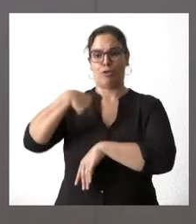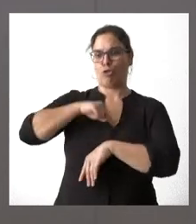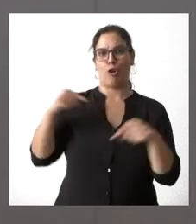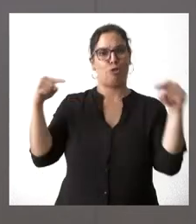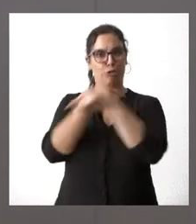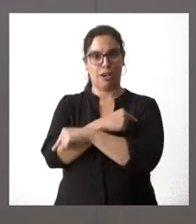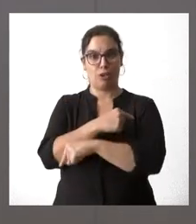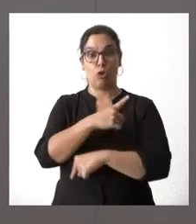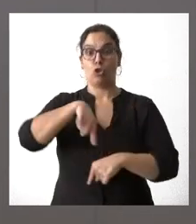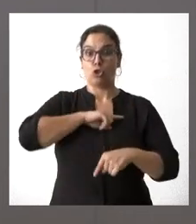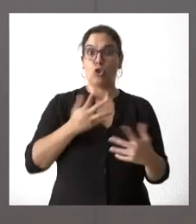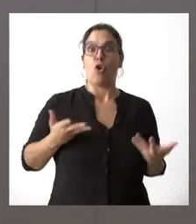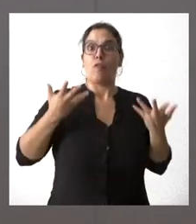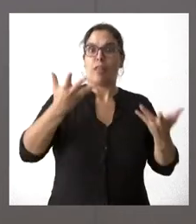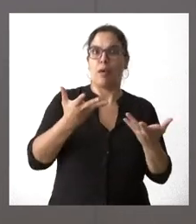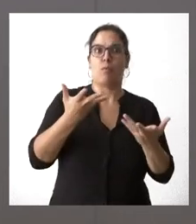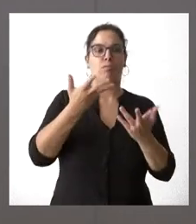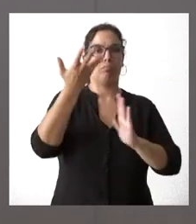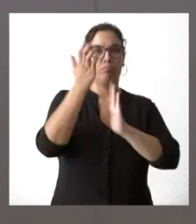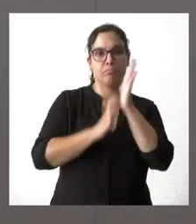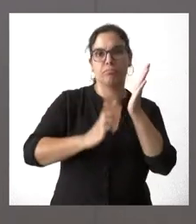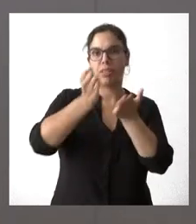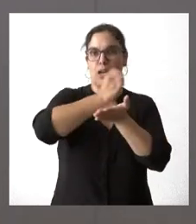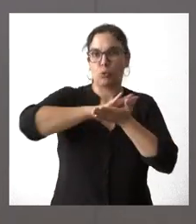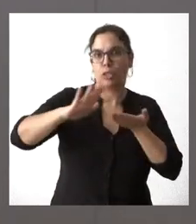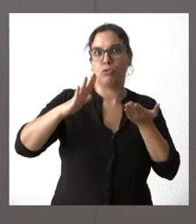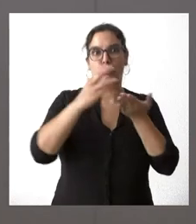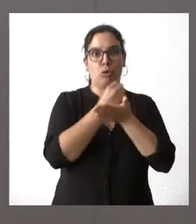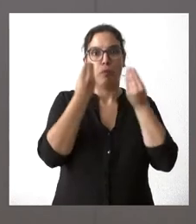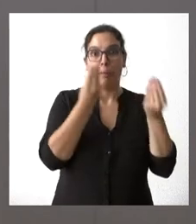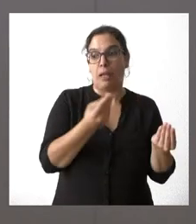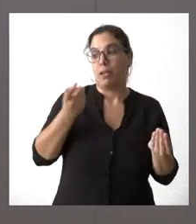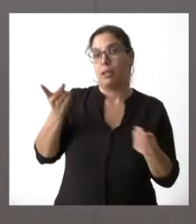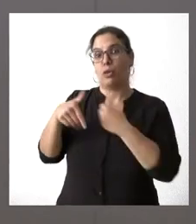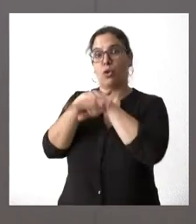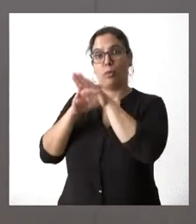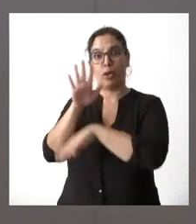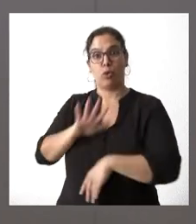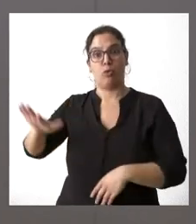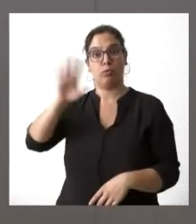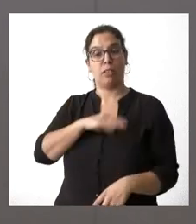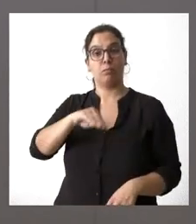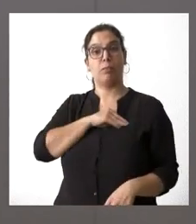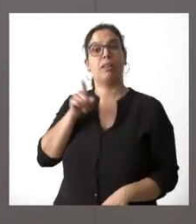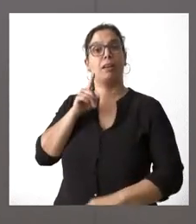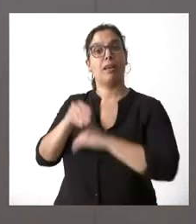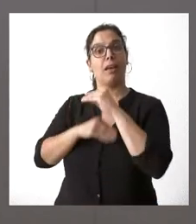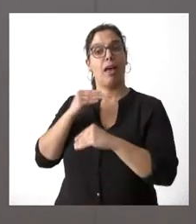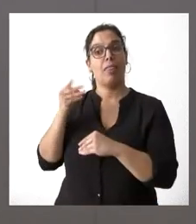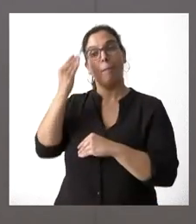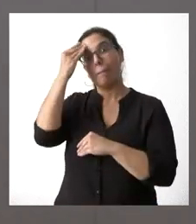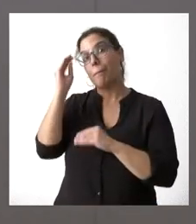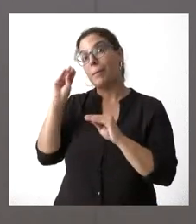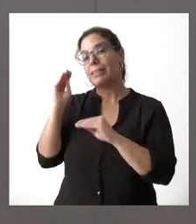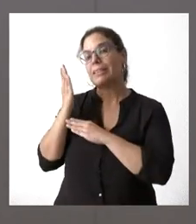Castilla y León pone en marcha el bono rural y lo pone gratuito, el Gobierno de la Nación lo que está planteando